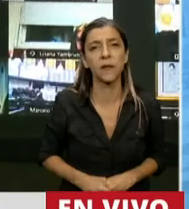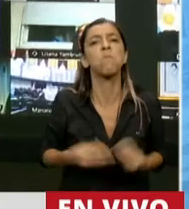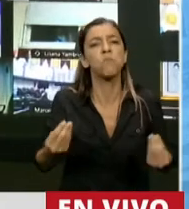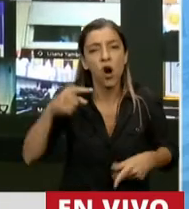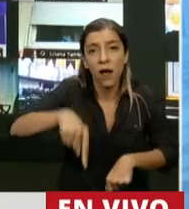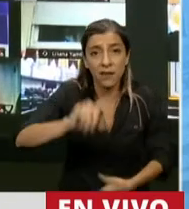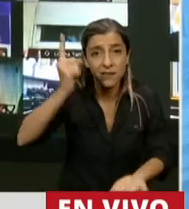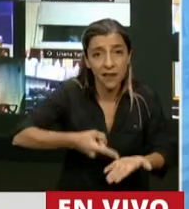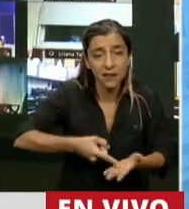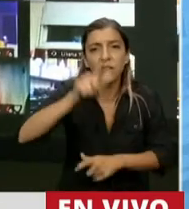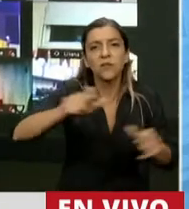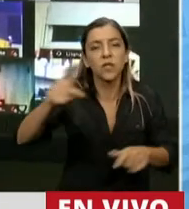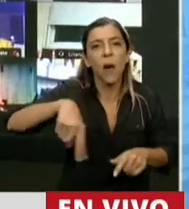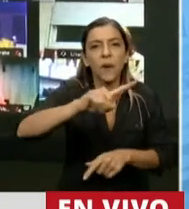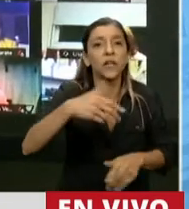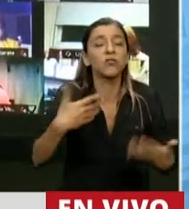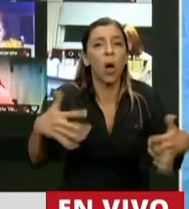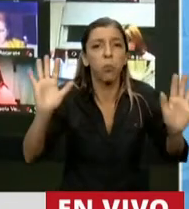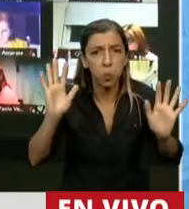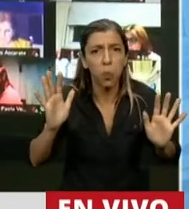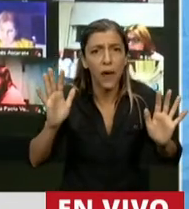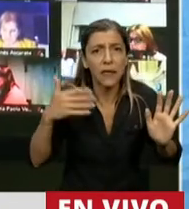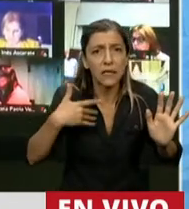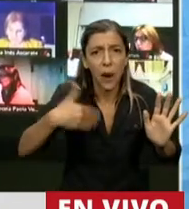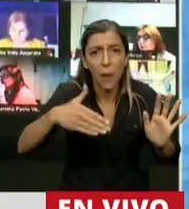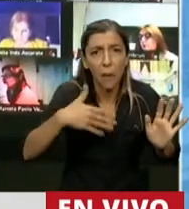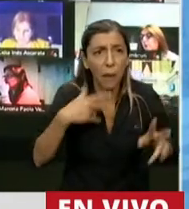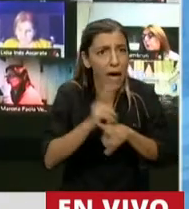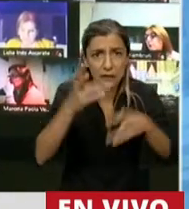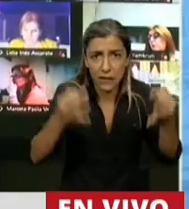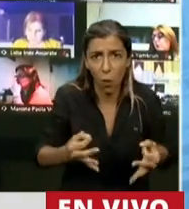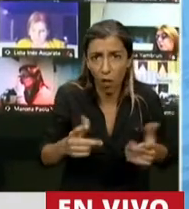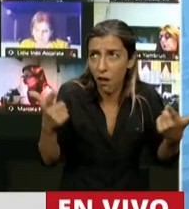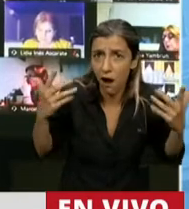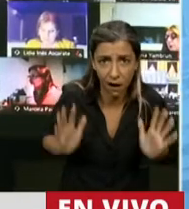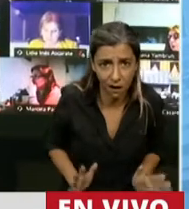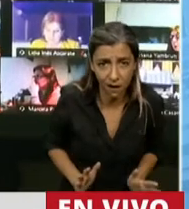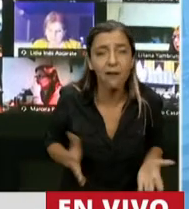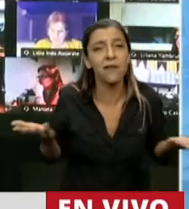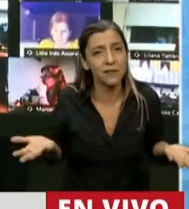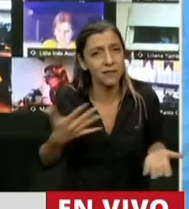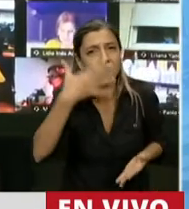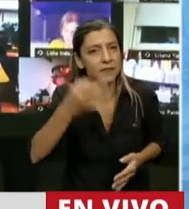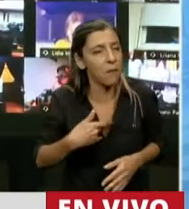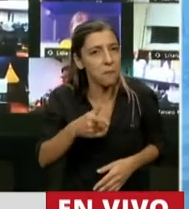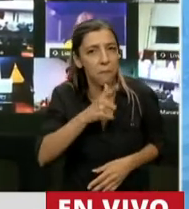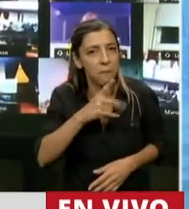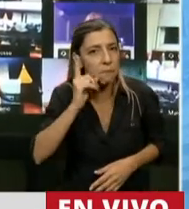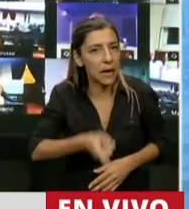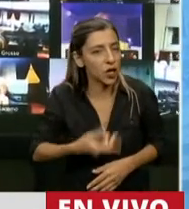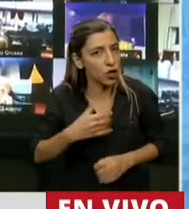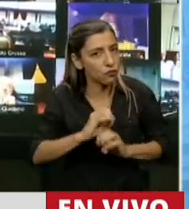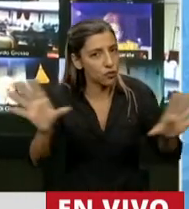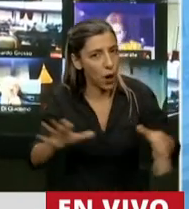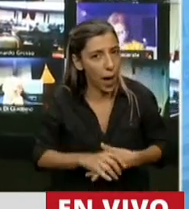con esta decisión corren el riesgo de estar desprotegidos y sienta un precedente gravísimo y peligroso para todas las demás